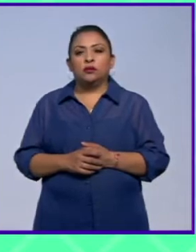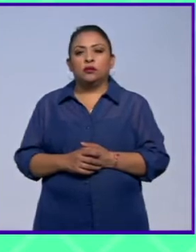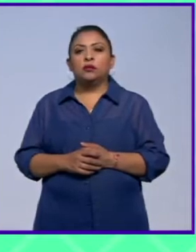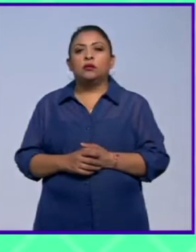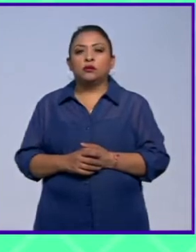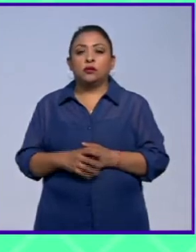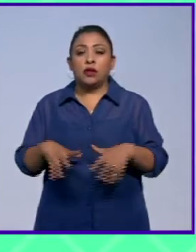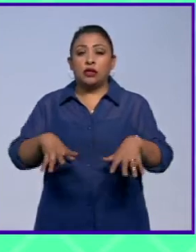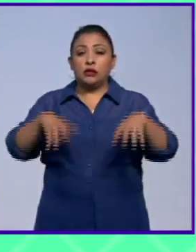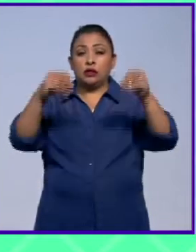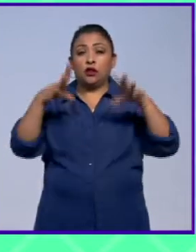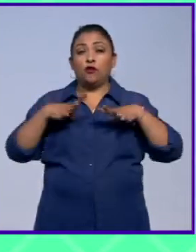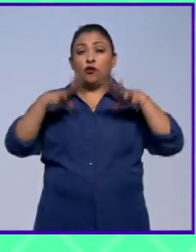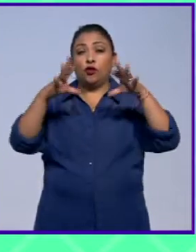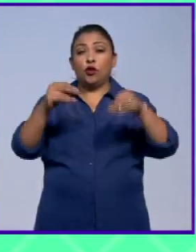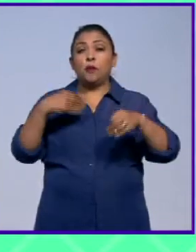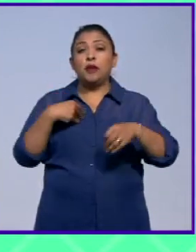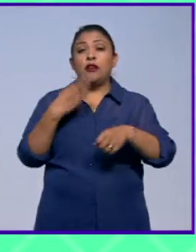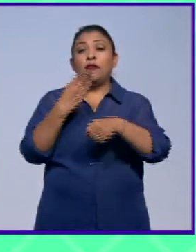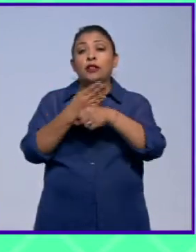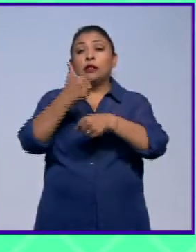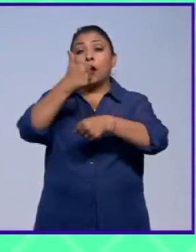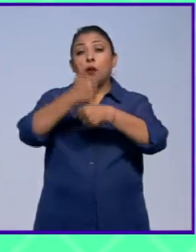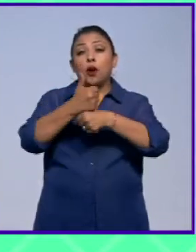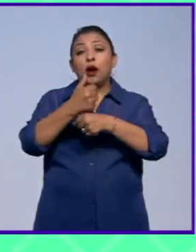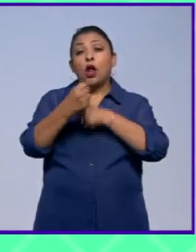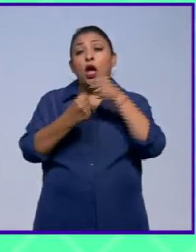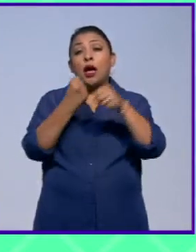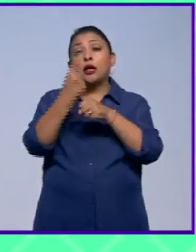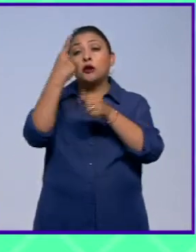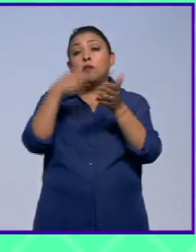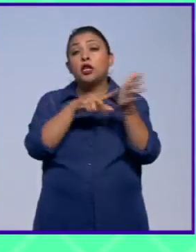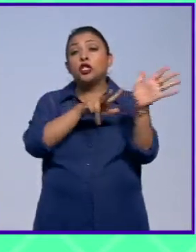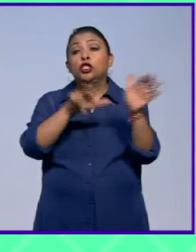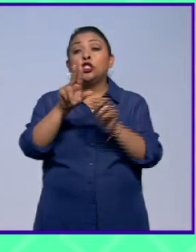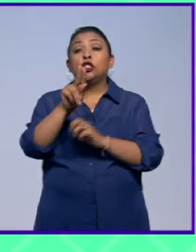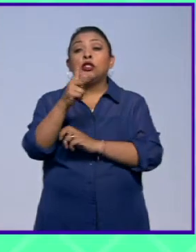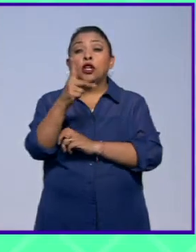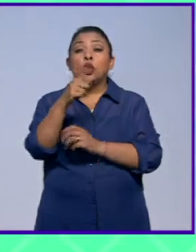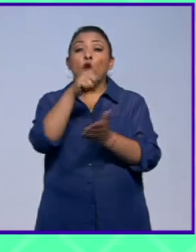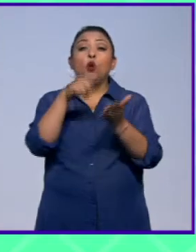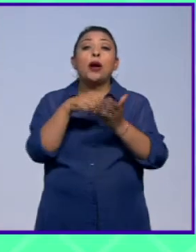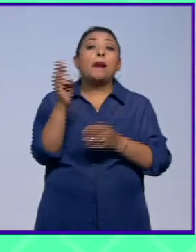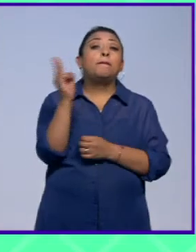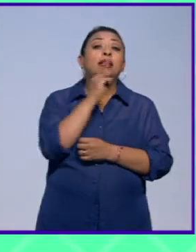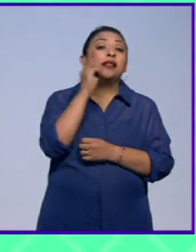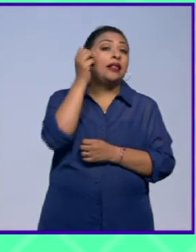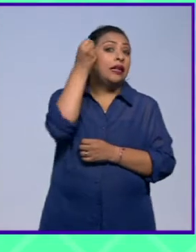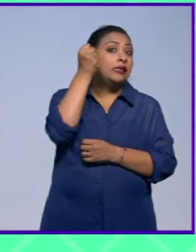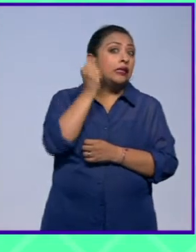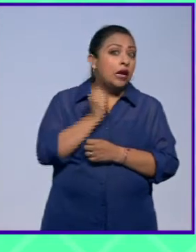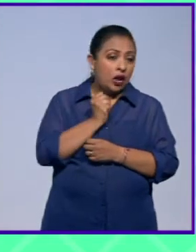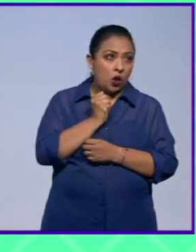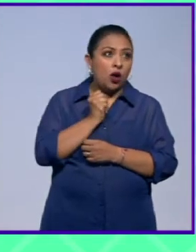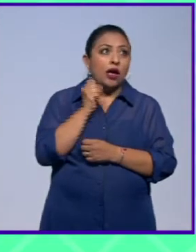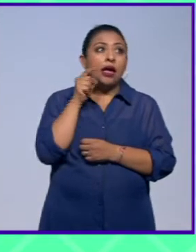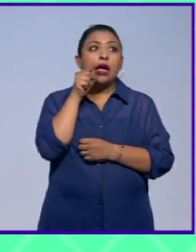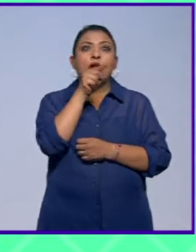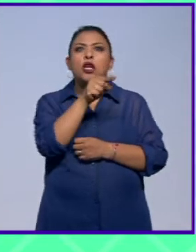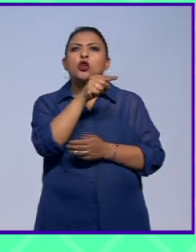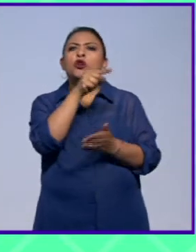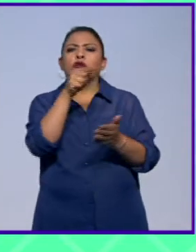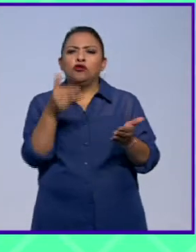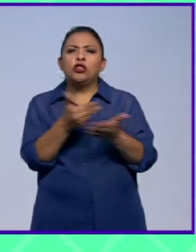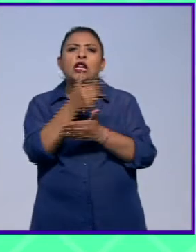el circo lo fundó mi bisabuelo en el año de 1888 en Mazatlán Sinaloa ellos eran ellos eran de